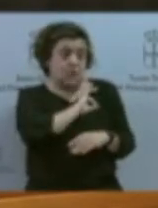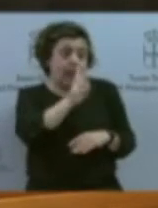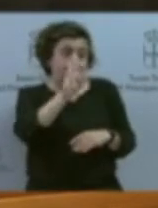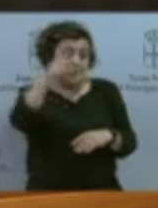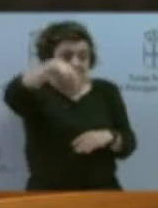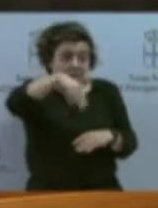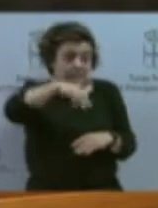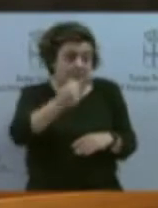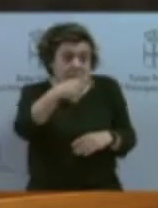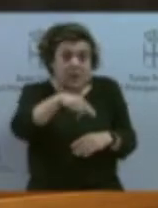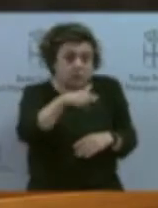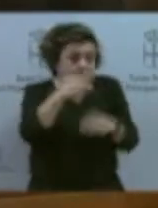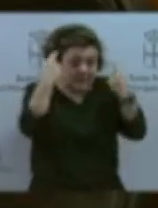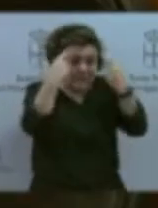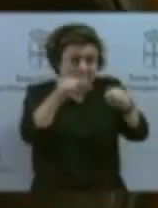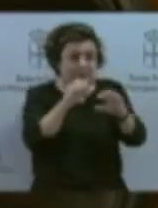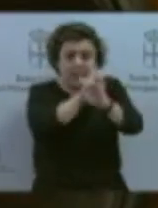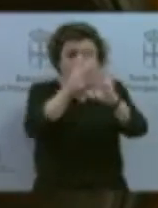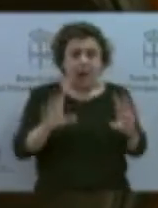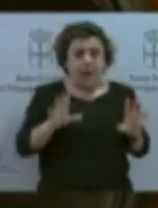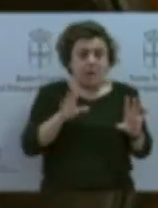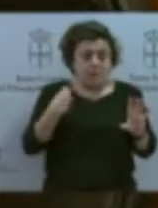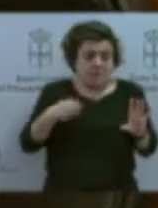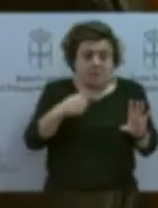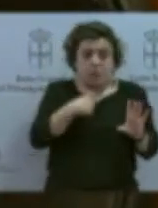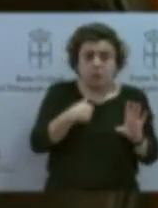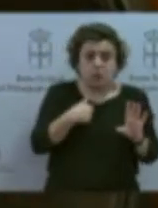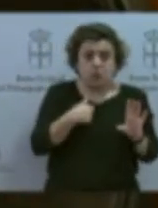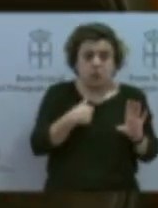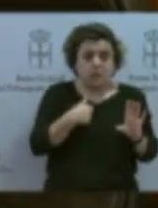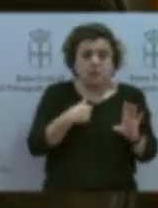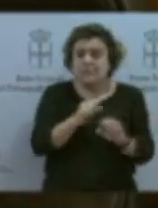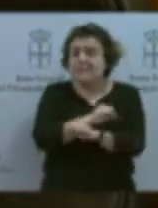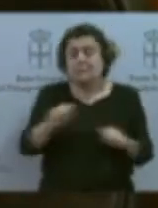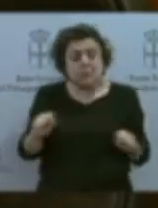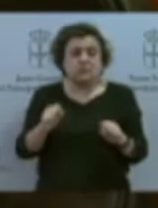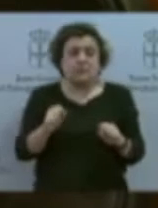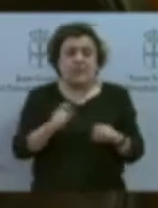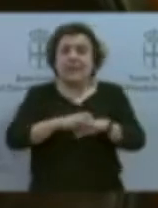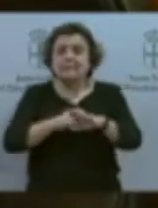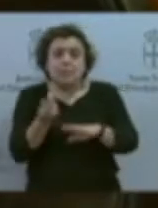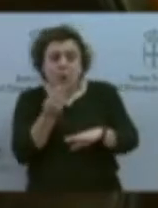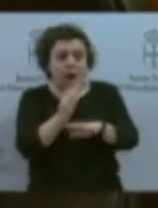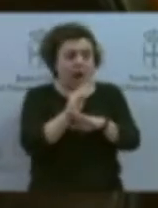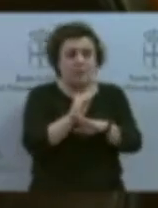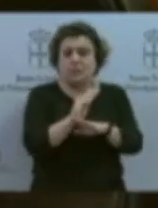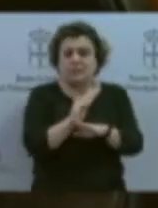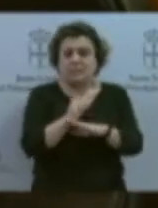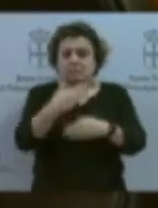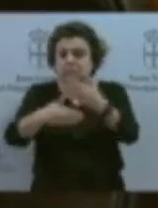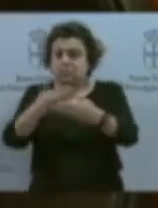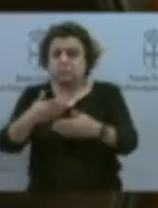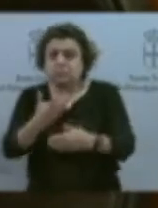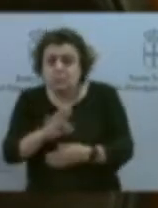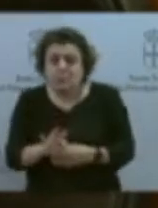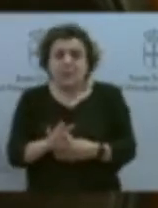Entonces, ya es imposible, imposible que con ese tipo de ayudes puedan salir adelante. Y ya más, y termino con esto. Y también es imposible, señora consellera, que yo os diga